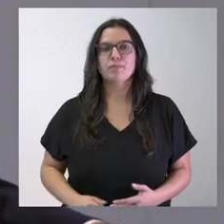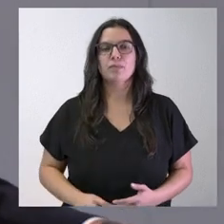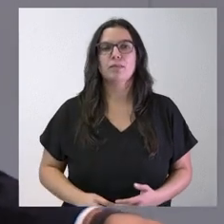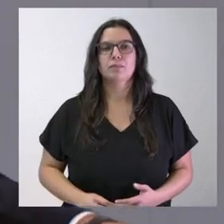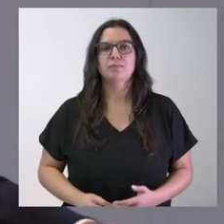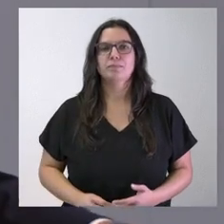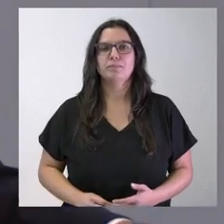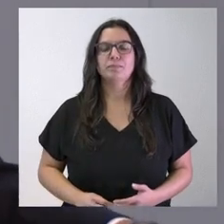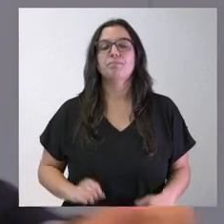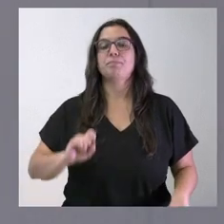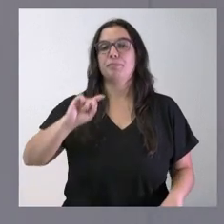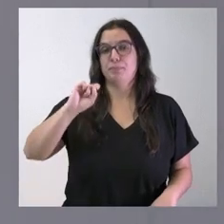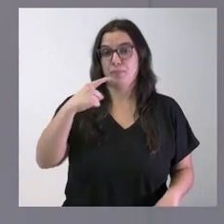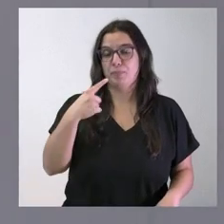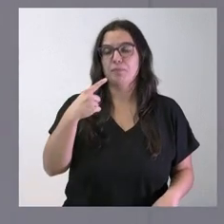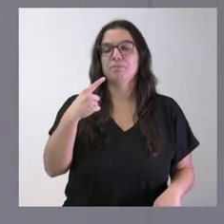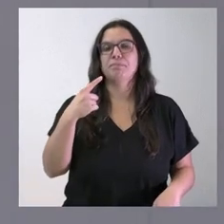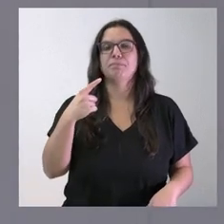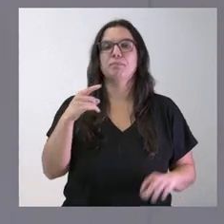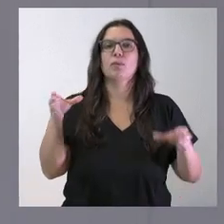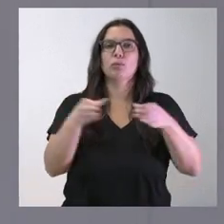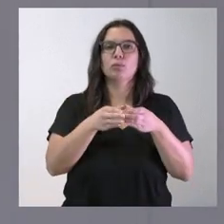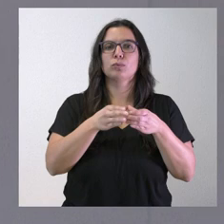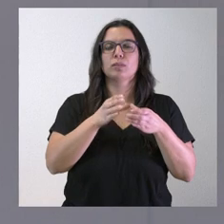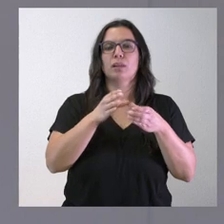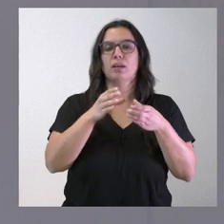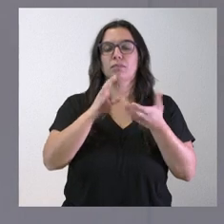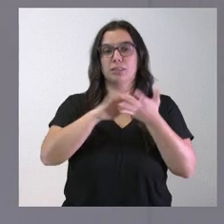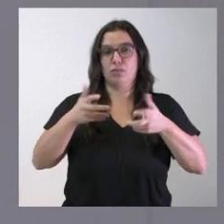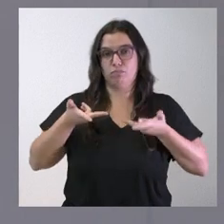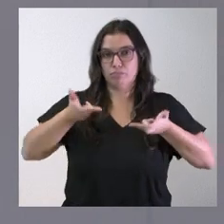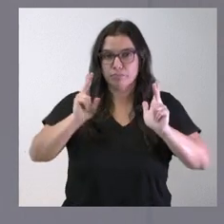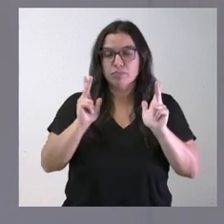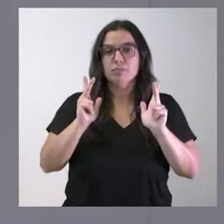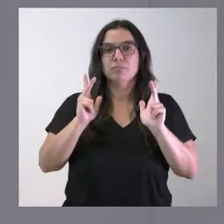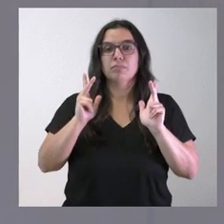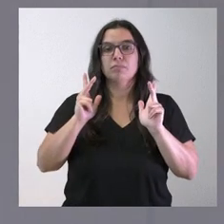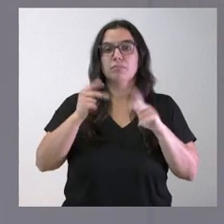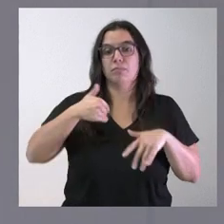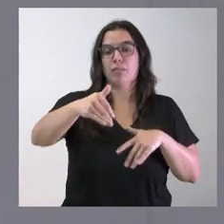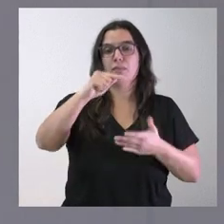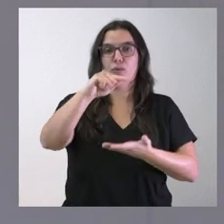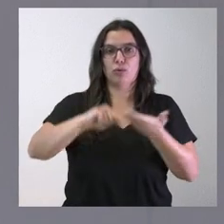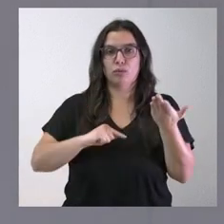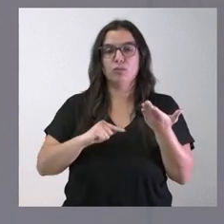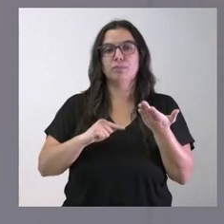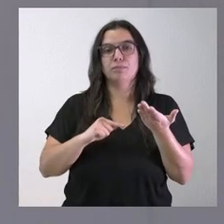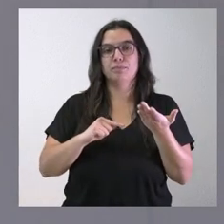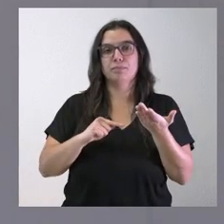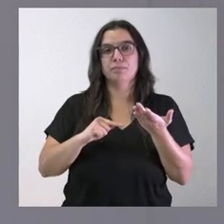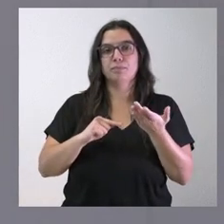En primer lugar, la Junta ha autorizado el próximo contrato para la